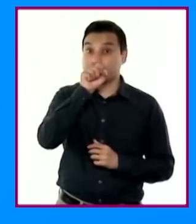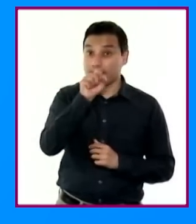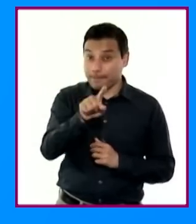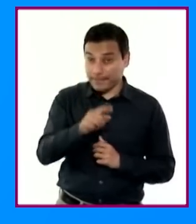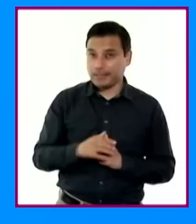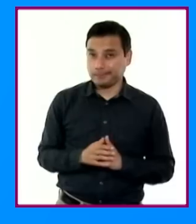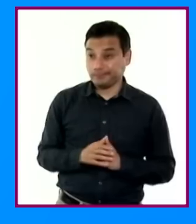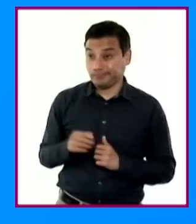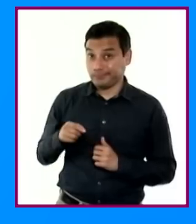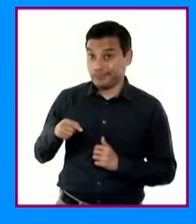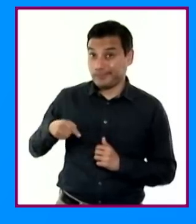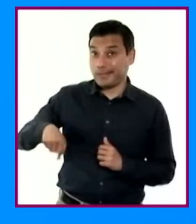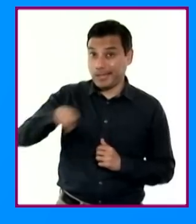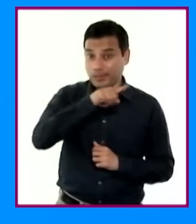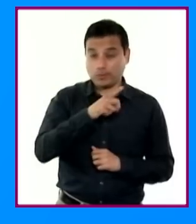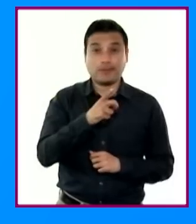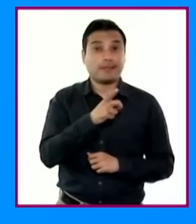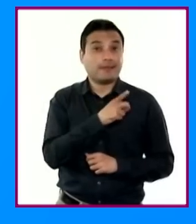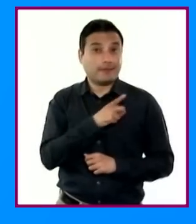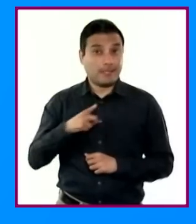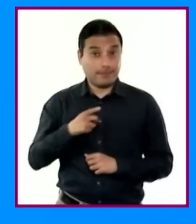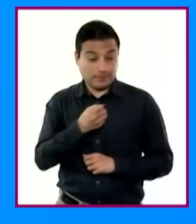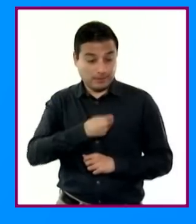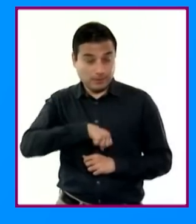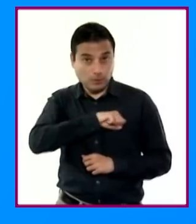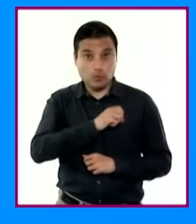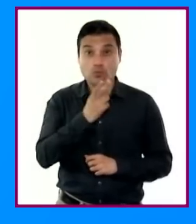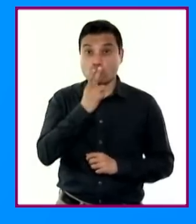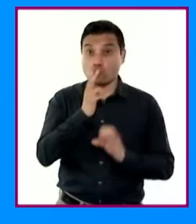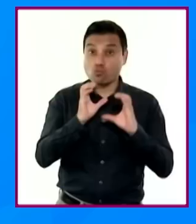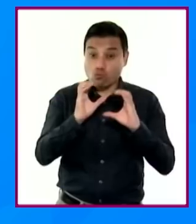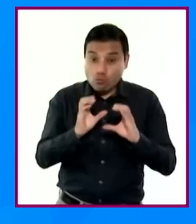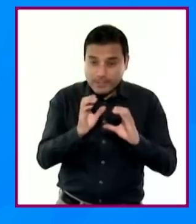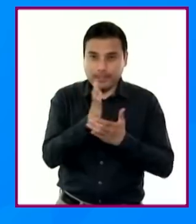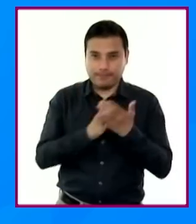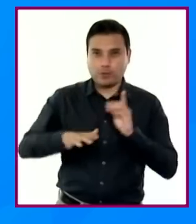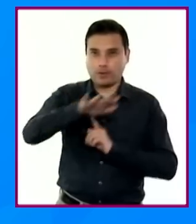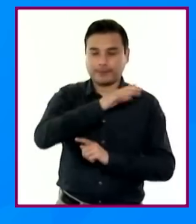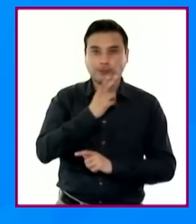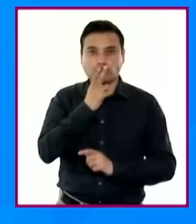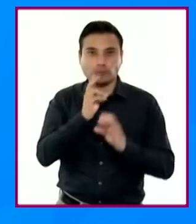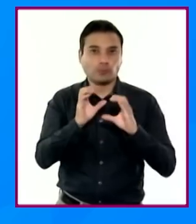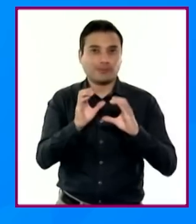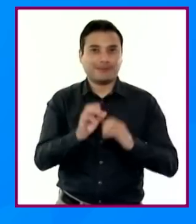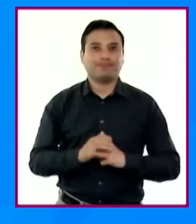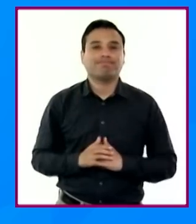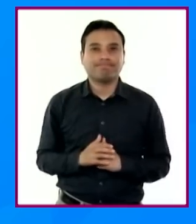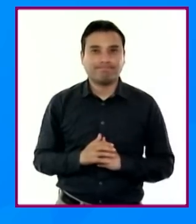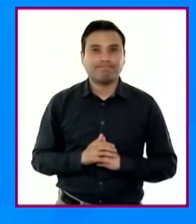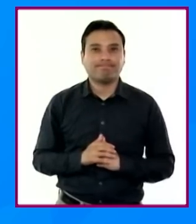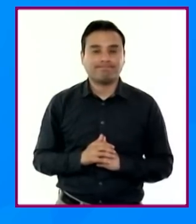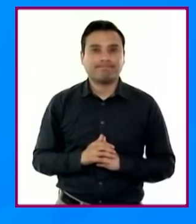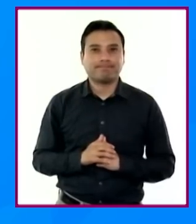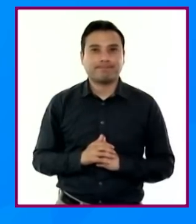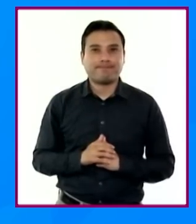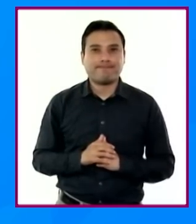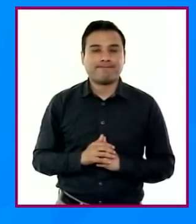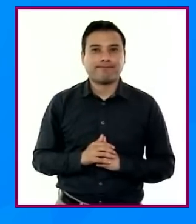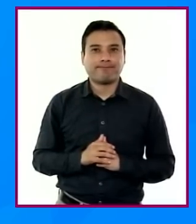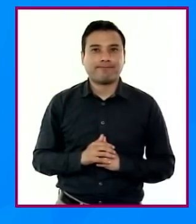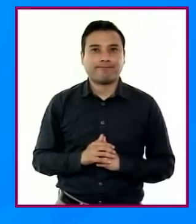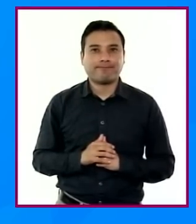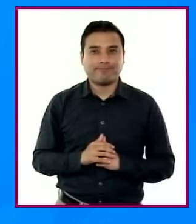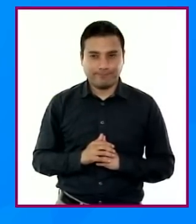relacionados con el cuidado de la salud y del medio ambiente. El estudio de fenómenos y procesos